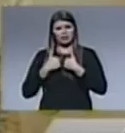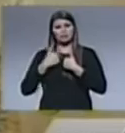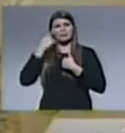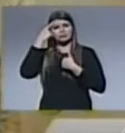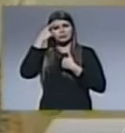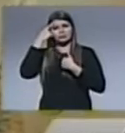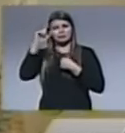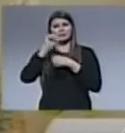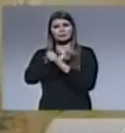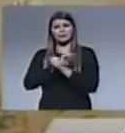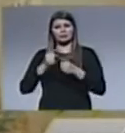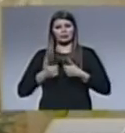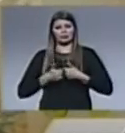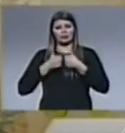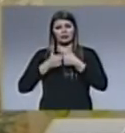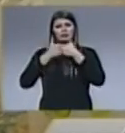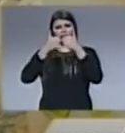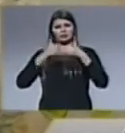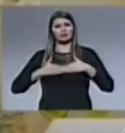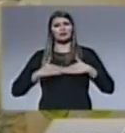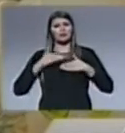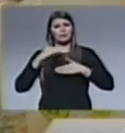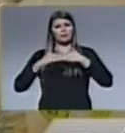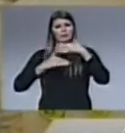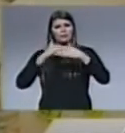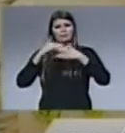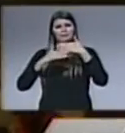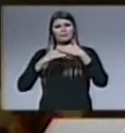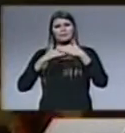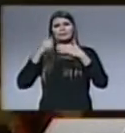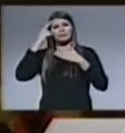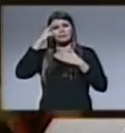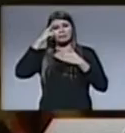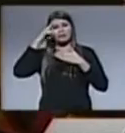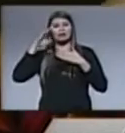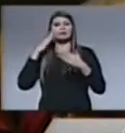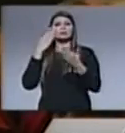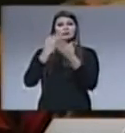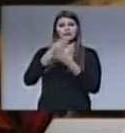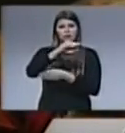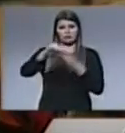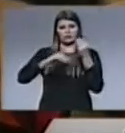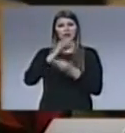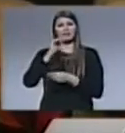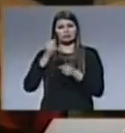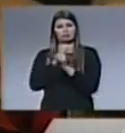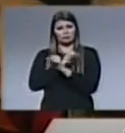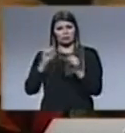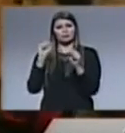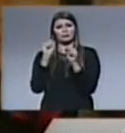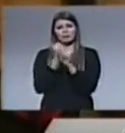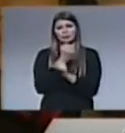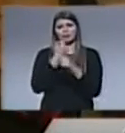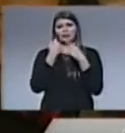nuevamente salir al mundo y demostrar que sí pudimos salir de